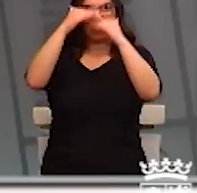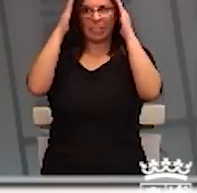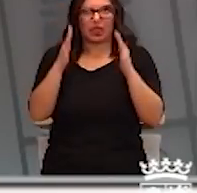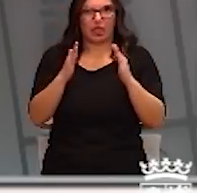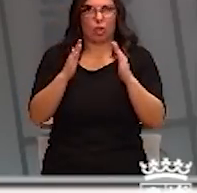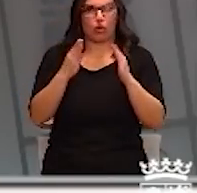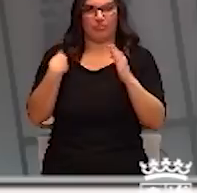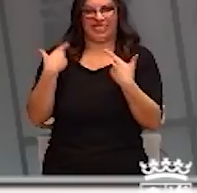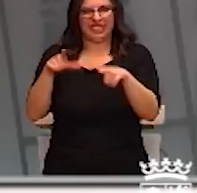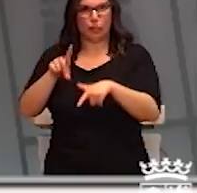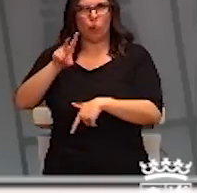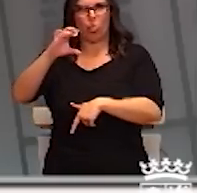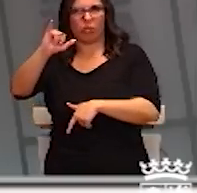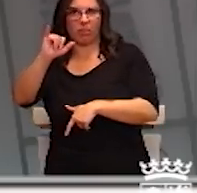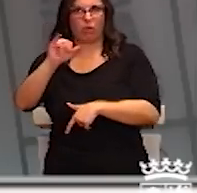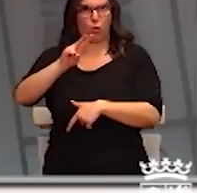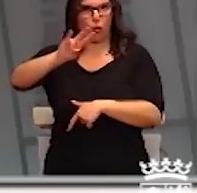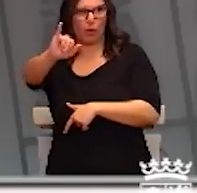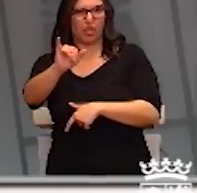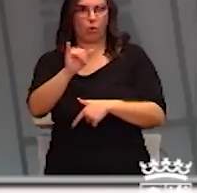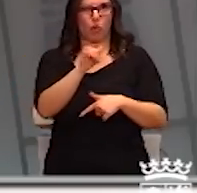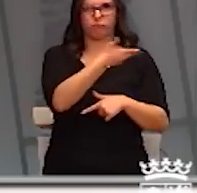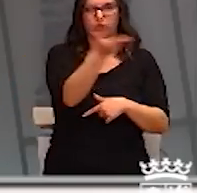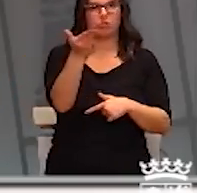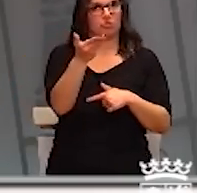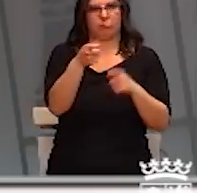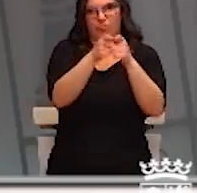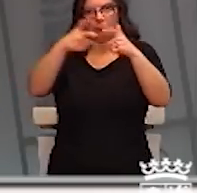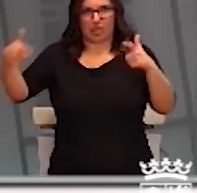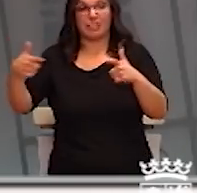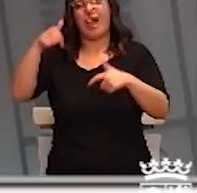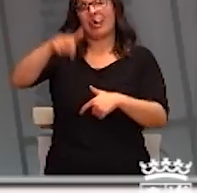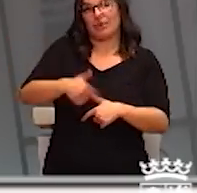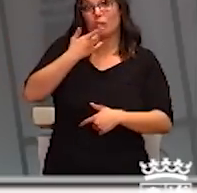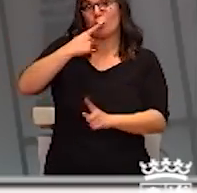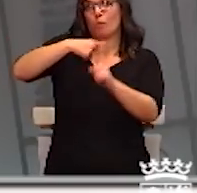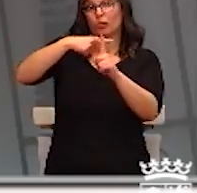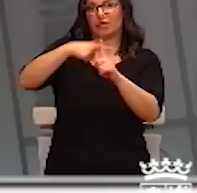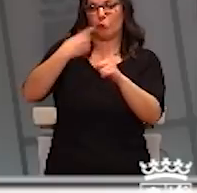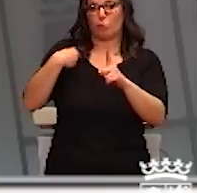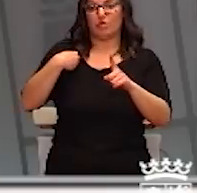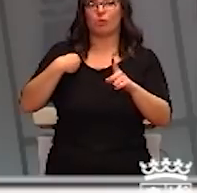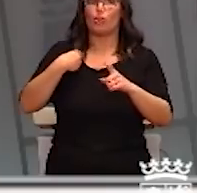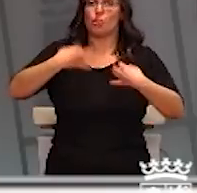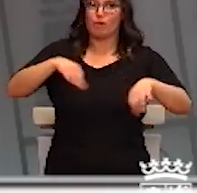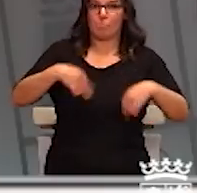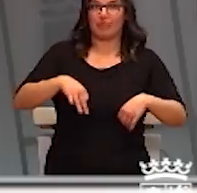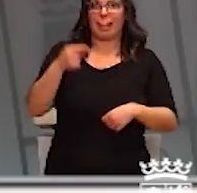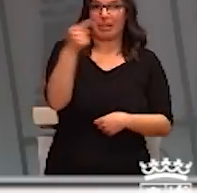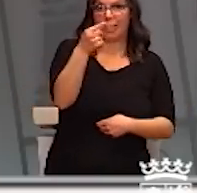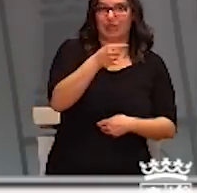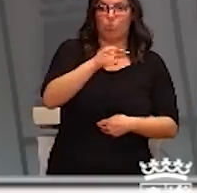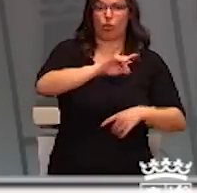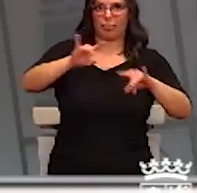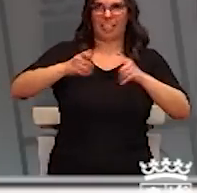nosotros tenemos una ventaja añadida, que es la dispersión de la población, que siempre es un inconveniente, pero en este caso es una